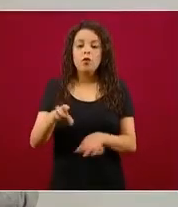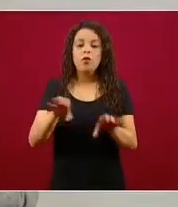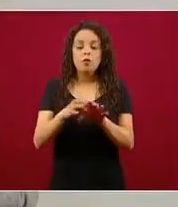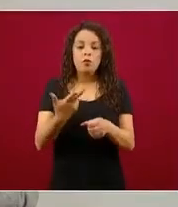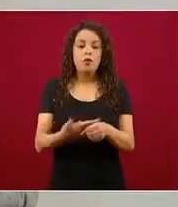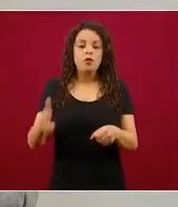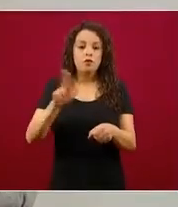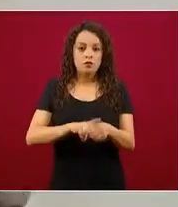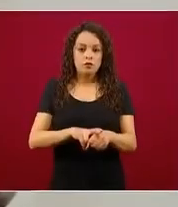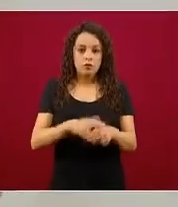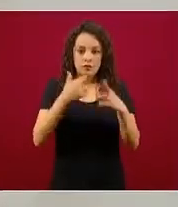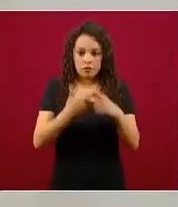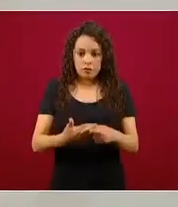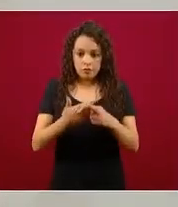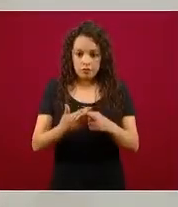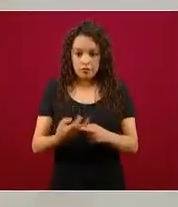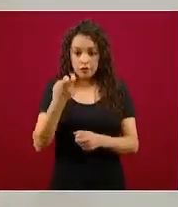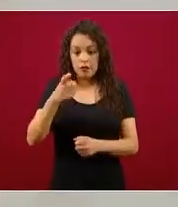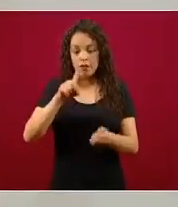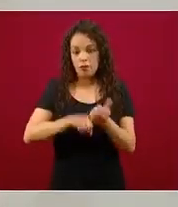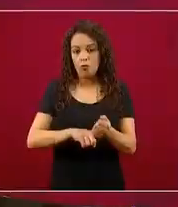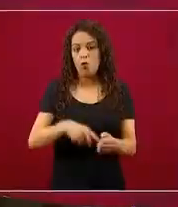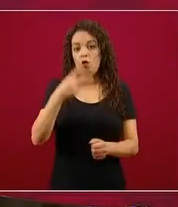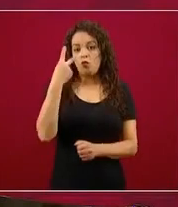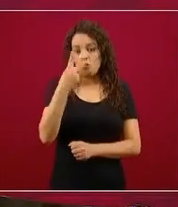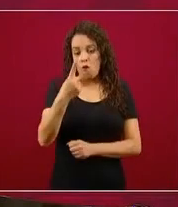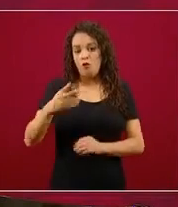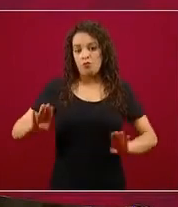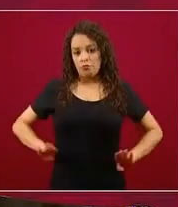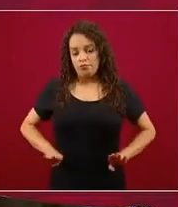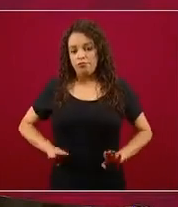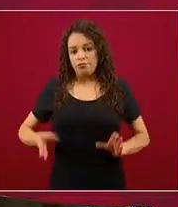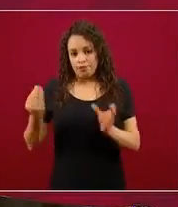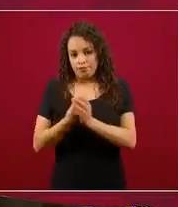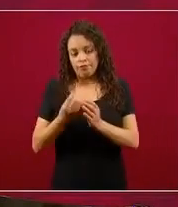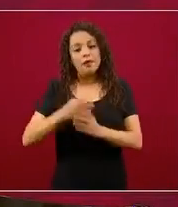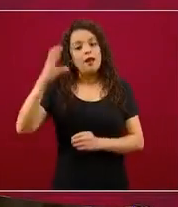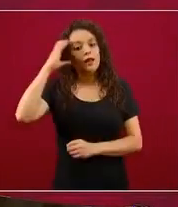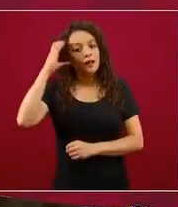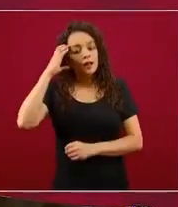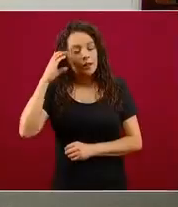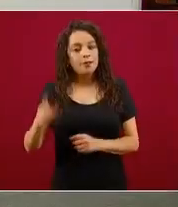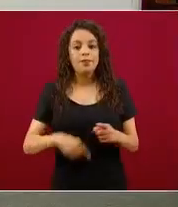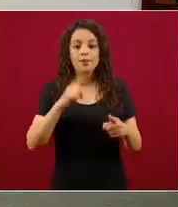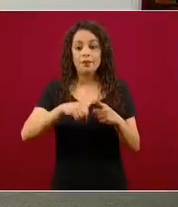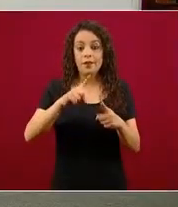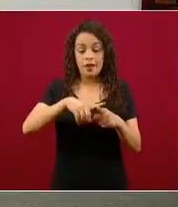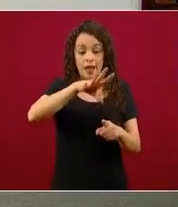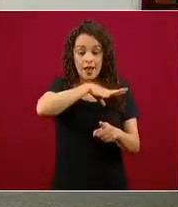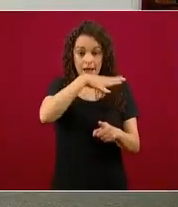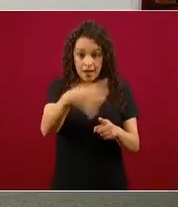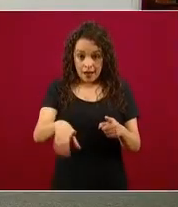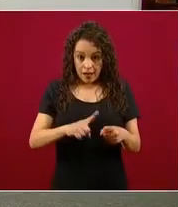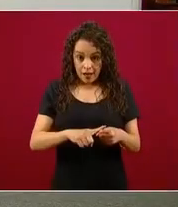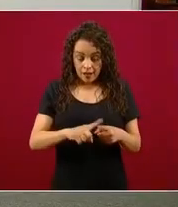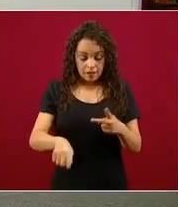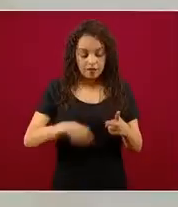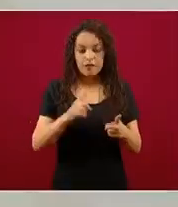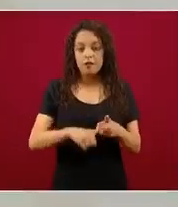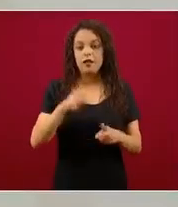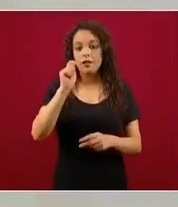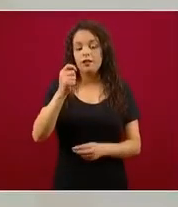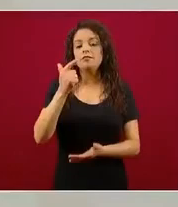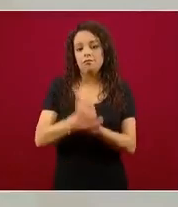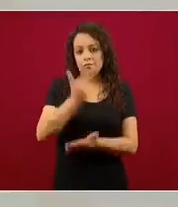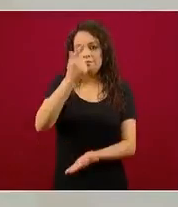hace una ponderación, porque hay dos tipos de camas, es la cama general y la cama de terapia